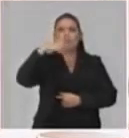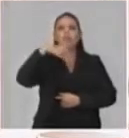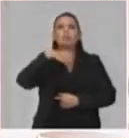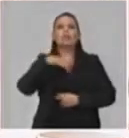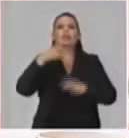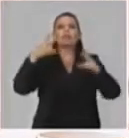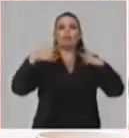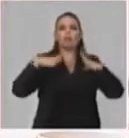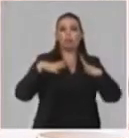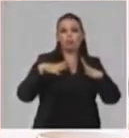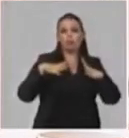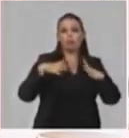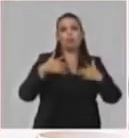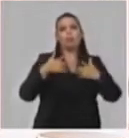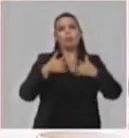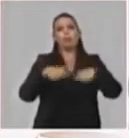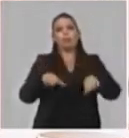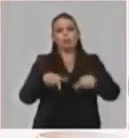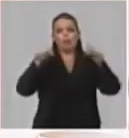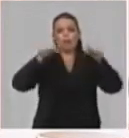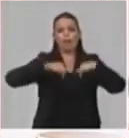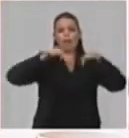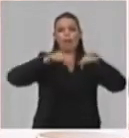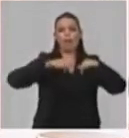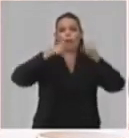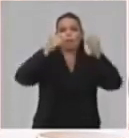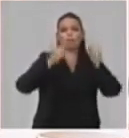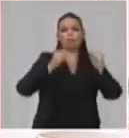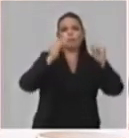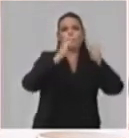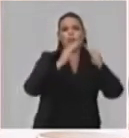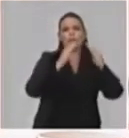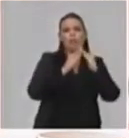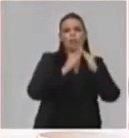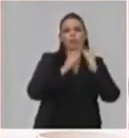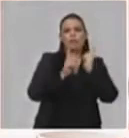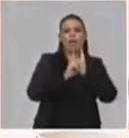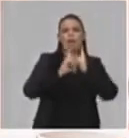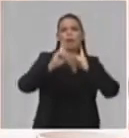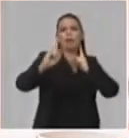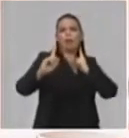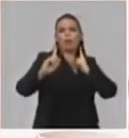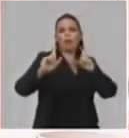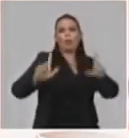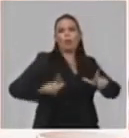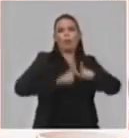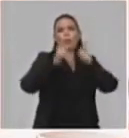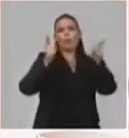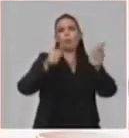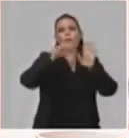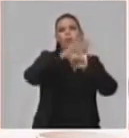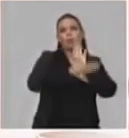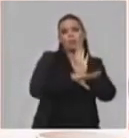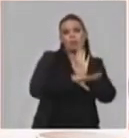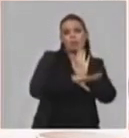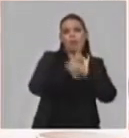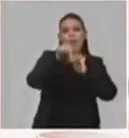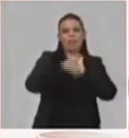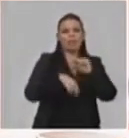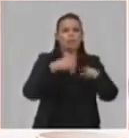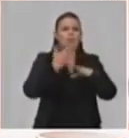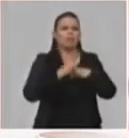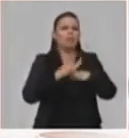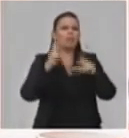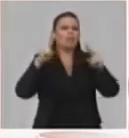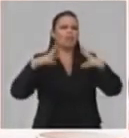escuelas, están en las casas, están al lado cumpliendo las medidas pero bueno, eso no son vacaciones, no se está disfrutando, además